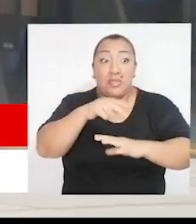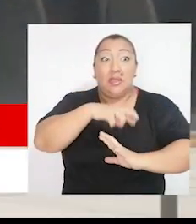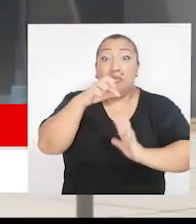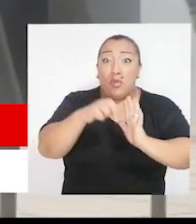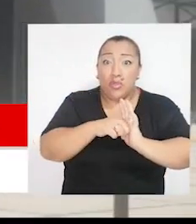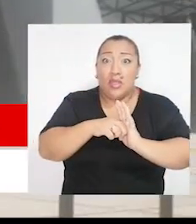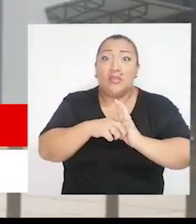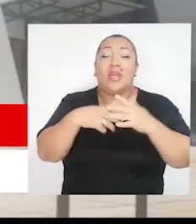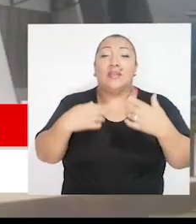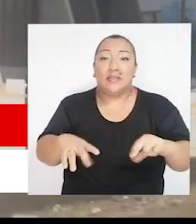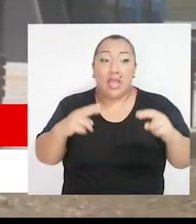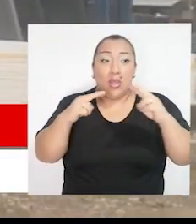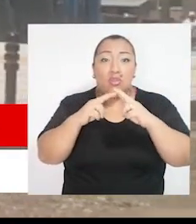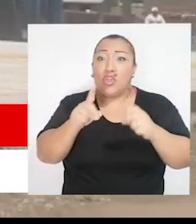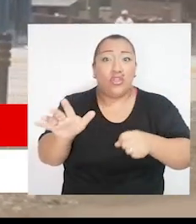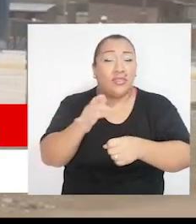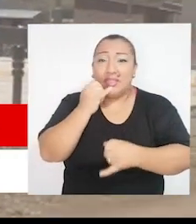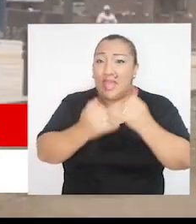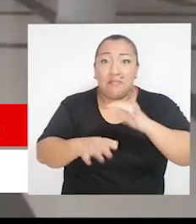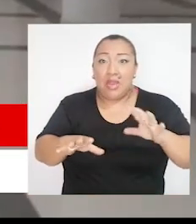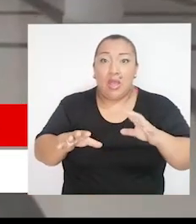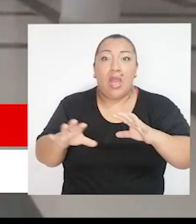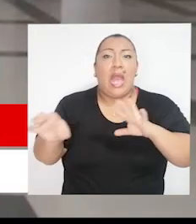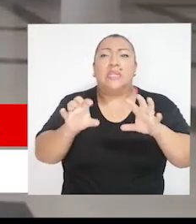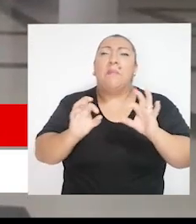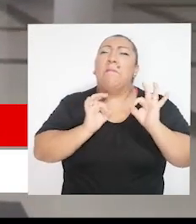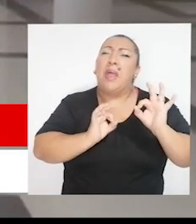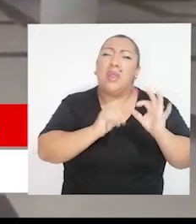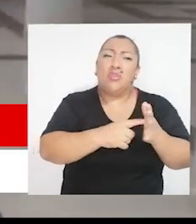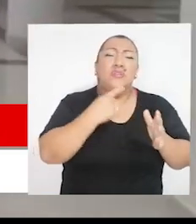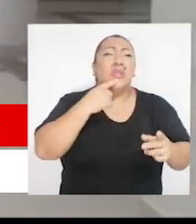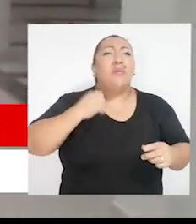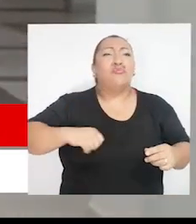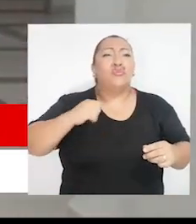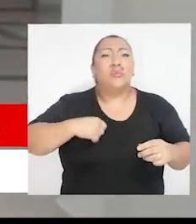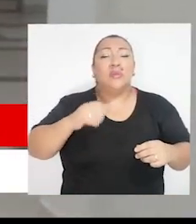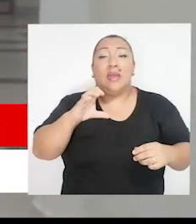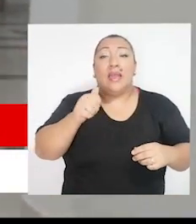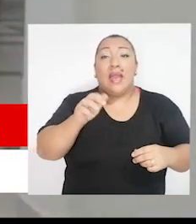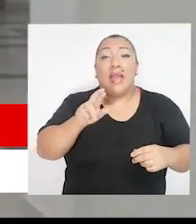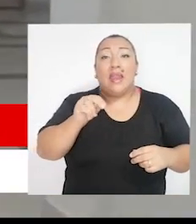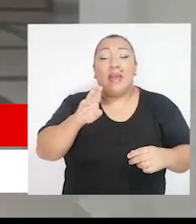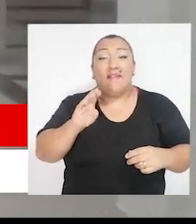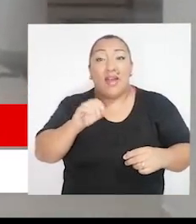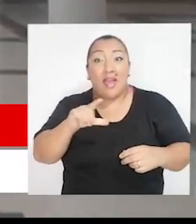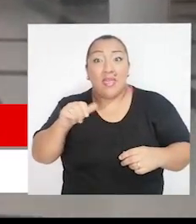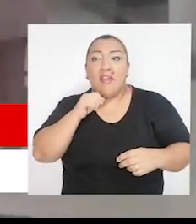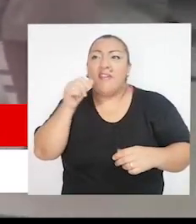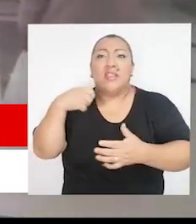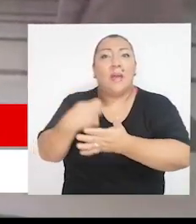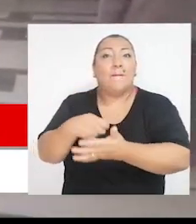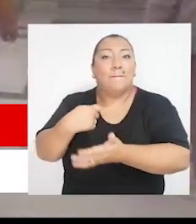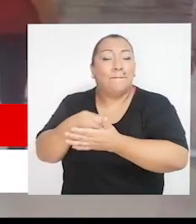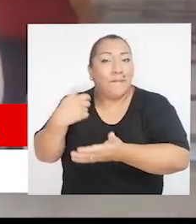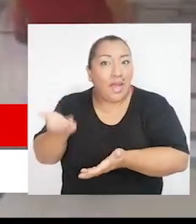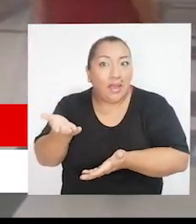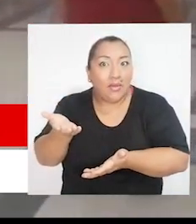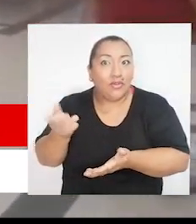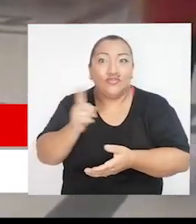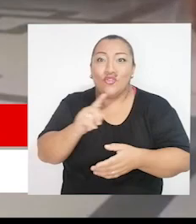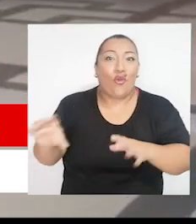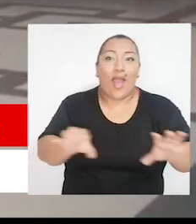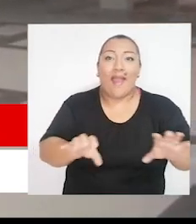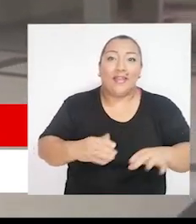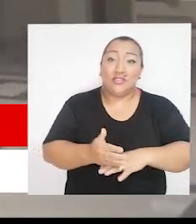mencionado proyecto pese a encontrarse inconcluso. Ello genera el riesgo de que la Municipalidad Provincial de Caravalla efectúe pagos por